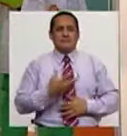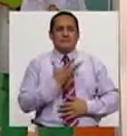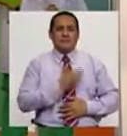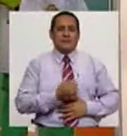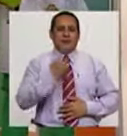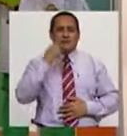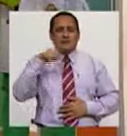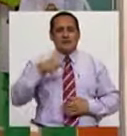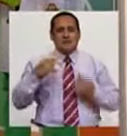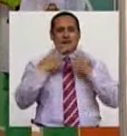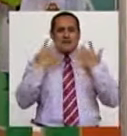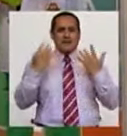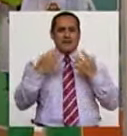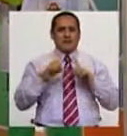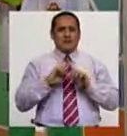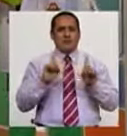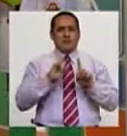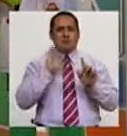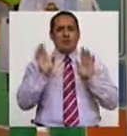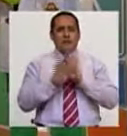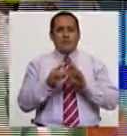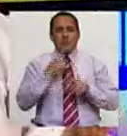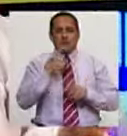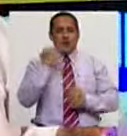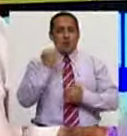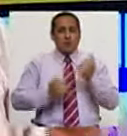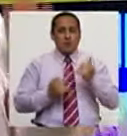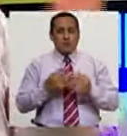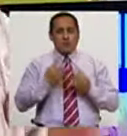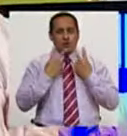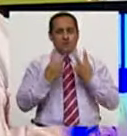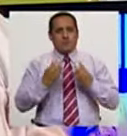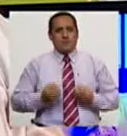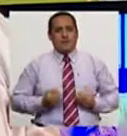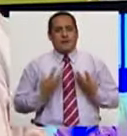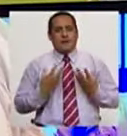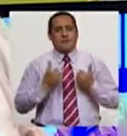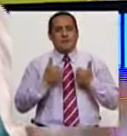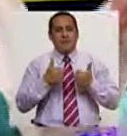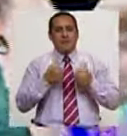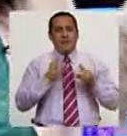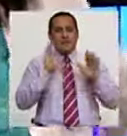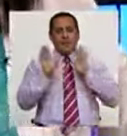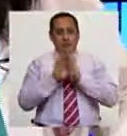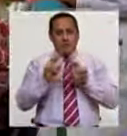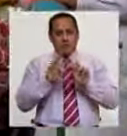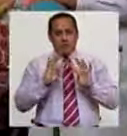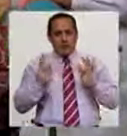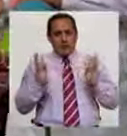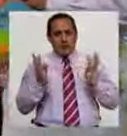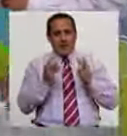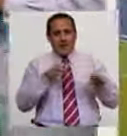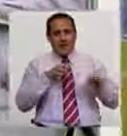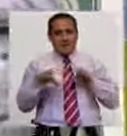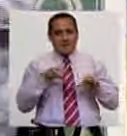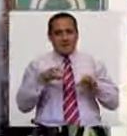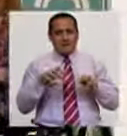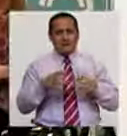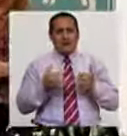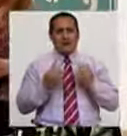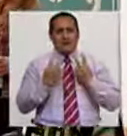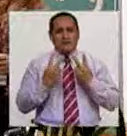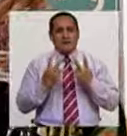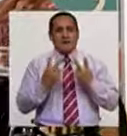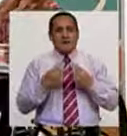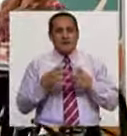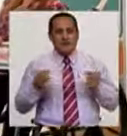cae mal un poco de alegría. No, yo creo que vamos a optar por el último, porque ahí ya la veo muy bien. Entonces vengan para acá, chicos. Ah, Vamos a hacer... Vamos a mandarle